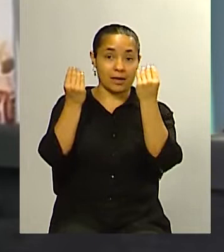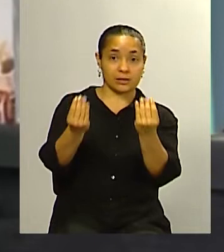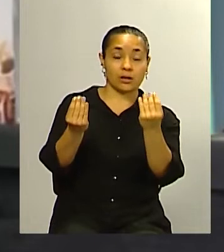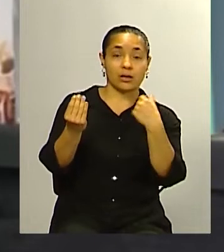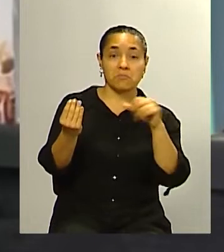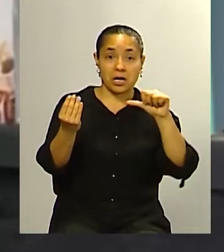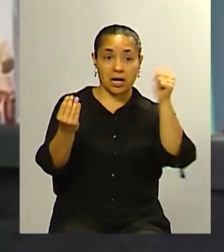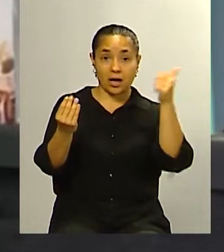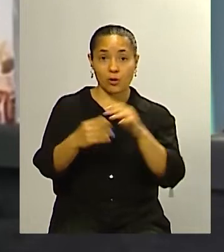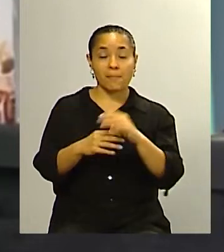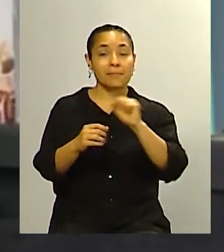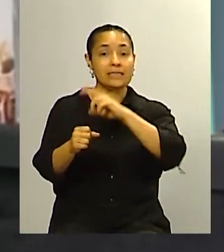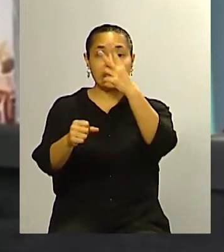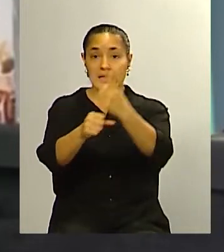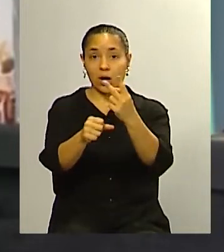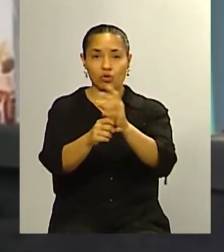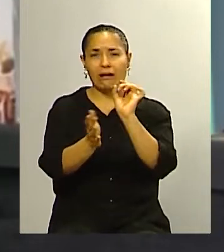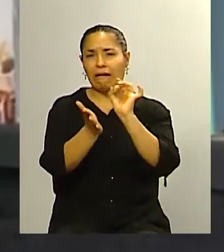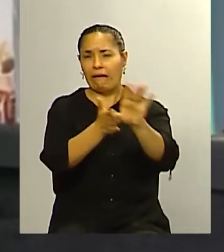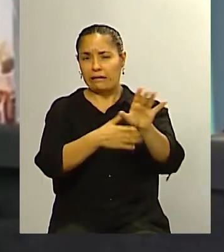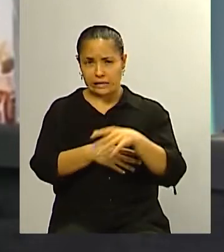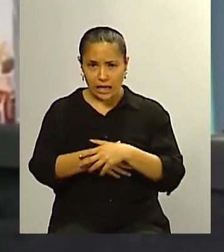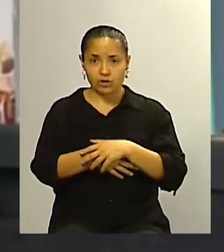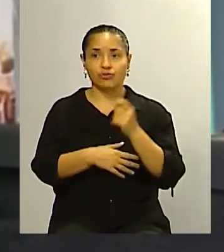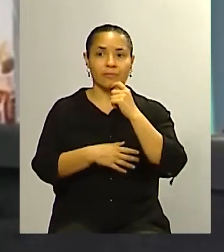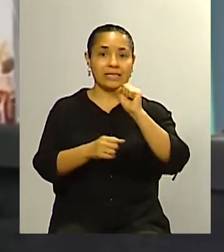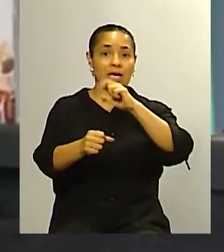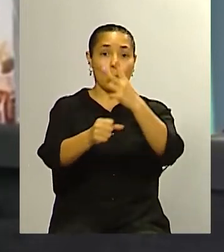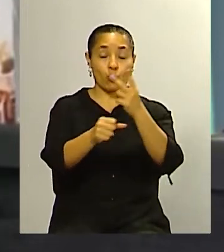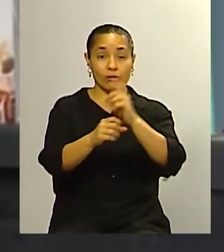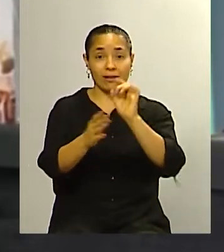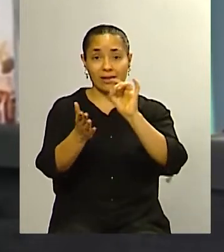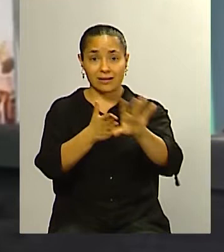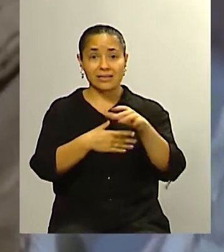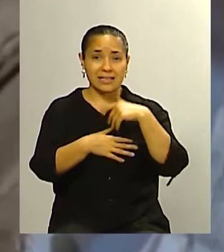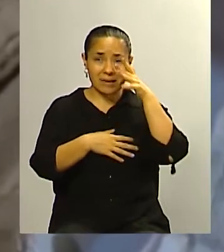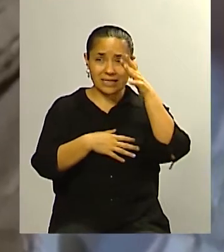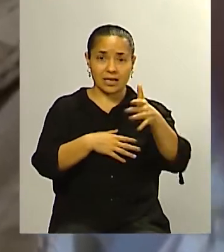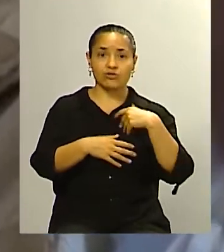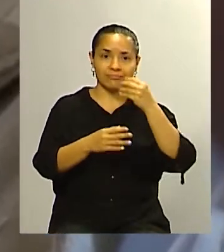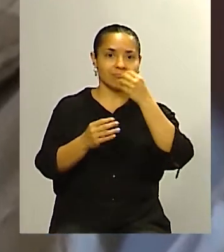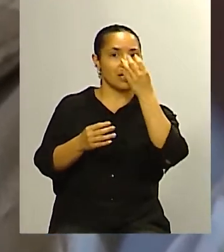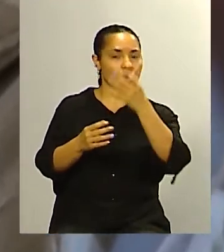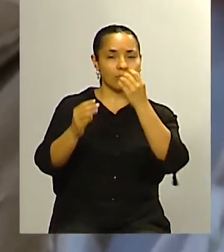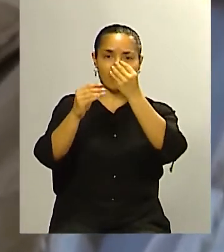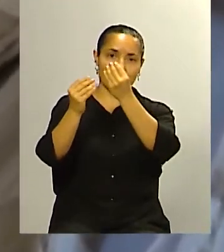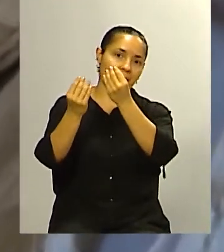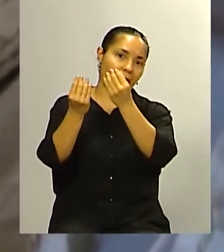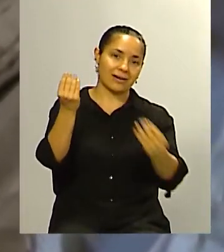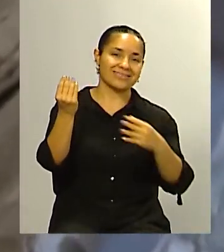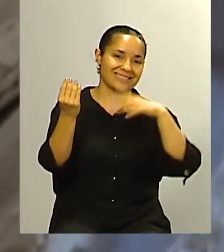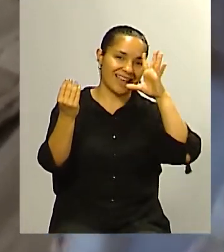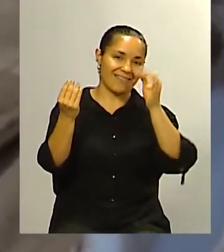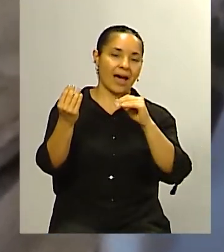rechazo que tenía en la segunda vuelta era de tal magnitud que tuvo que bajarse de la pelea porque evidentemente iba a perder